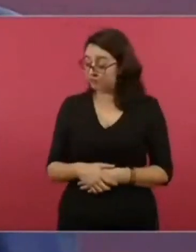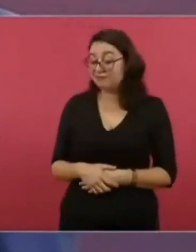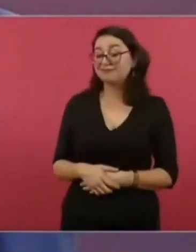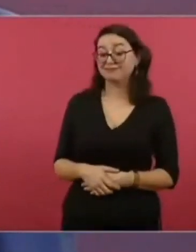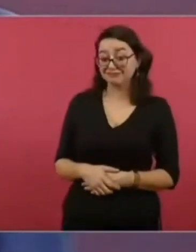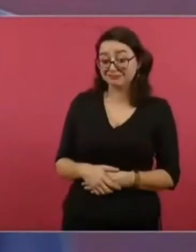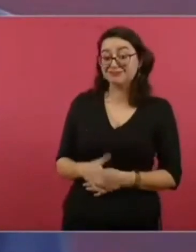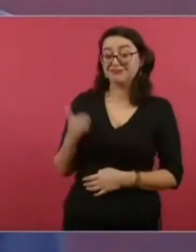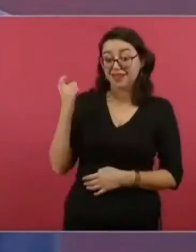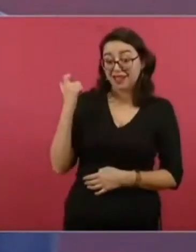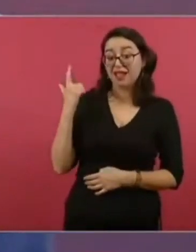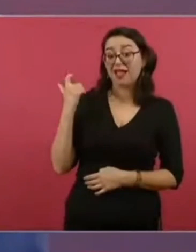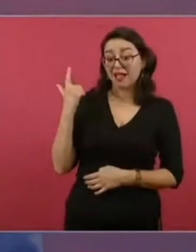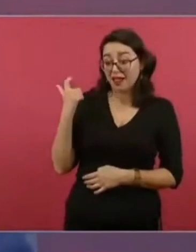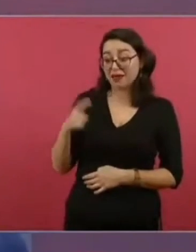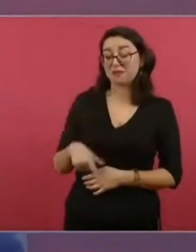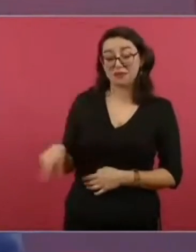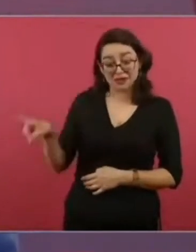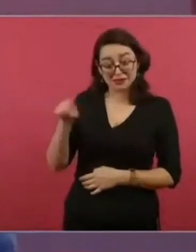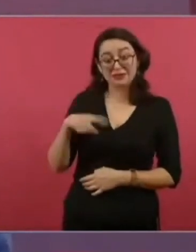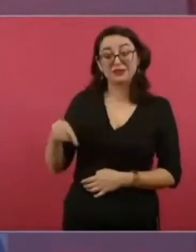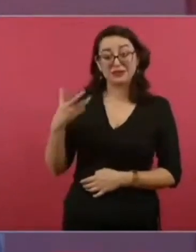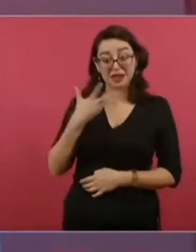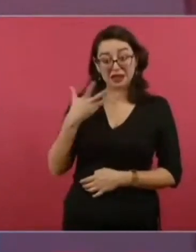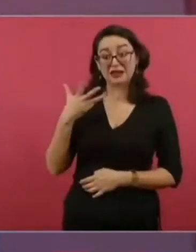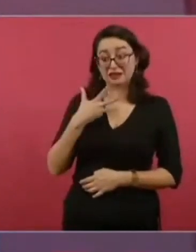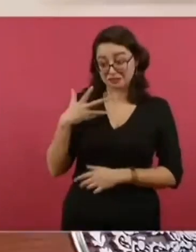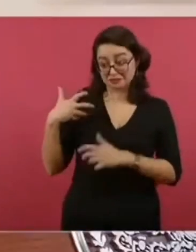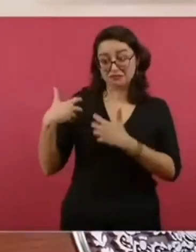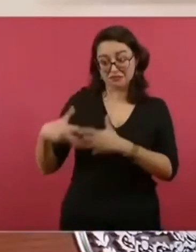y hay muertos.